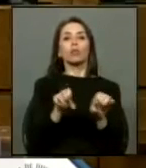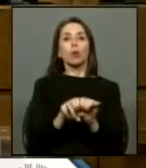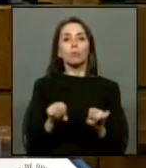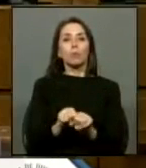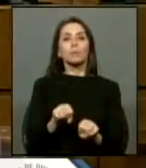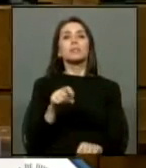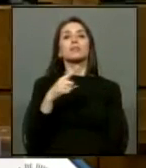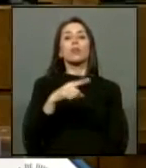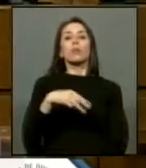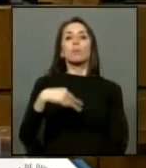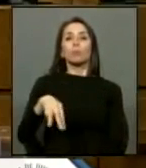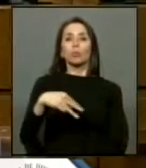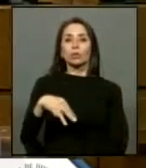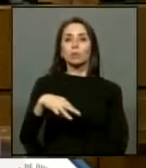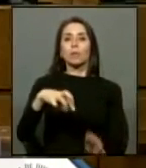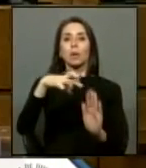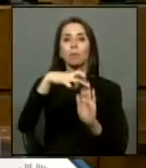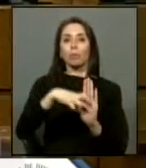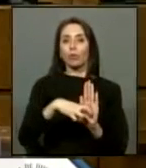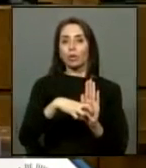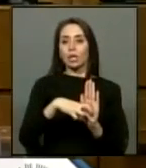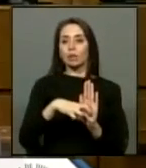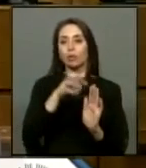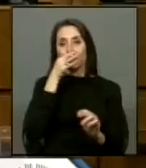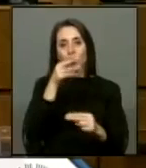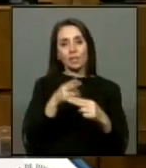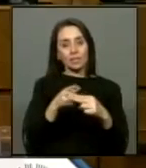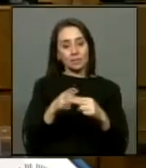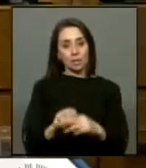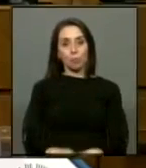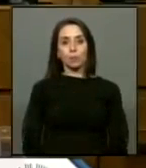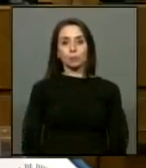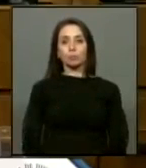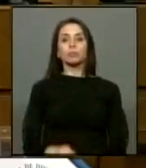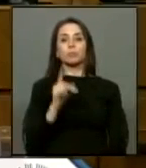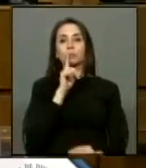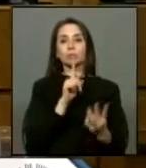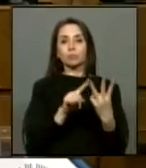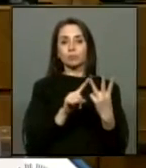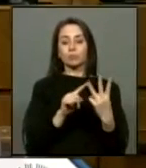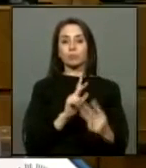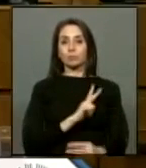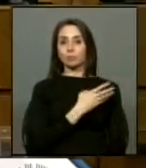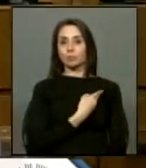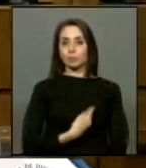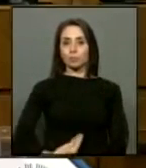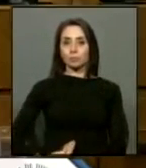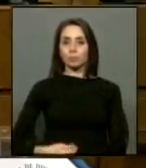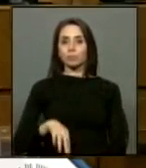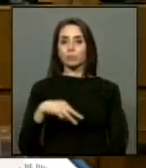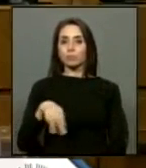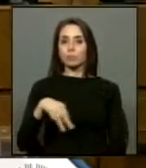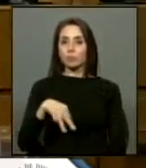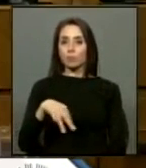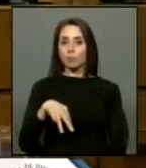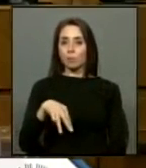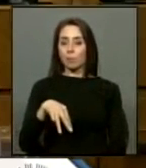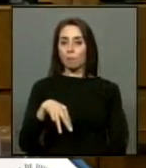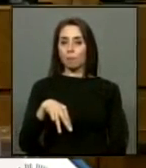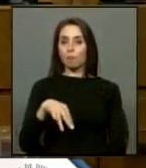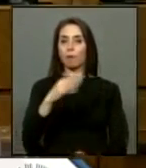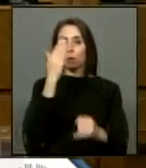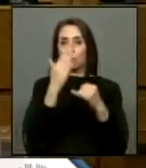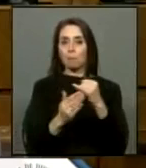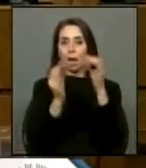Municipalidad en relación al proyecto mencionado anteriormente. Y por último, señor Presidente, que el municipio dé